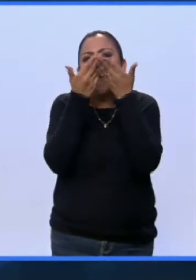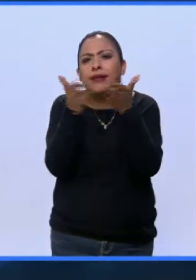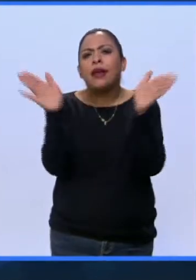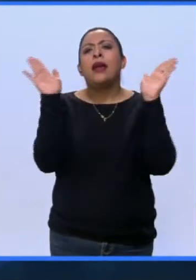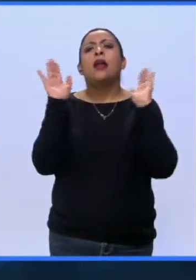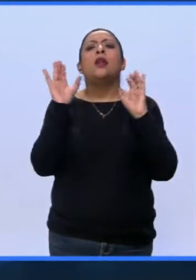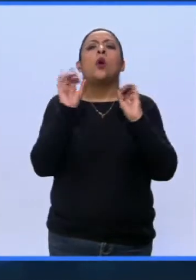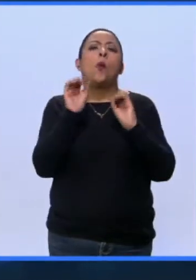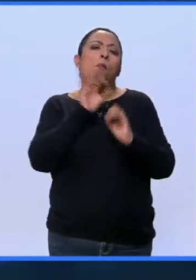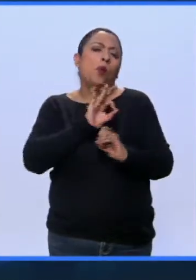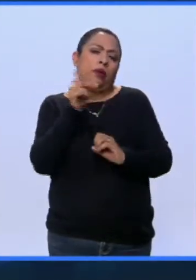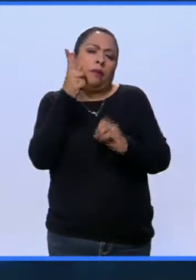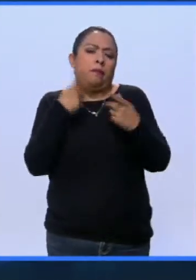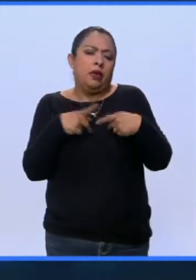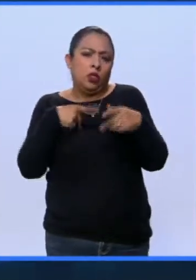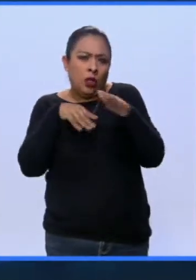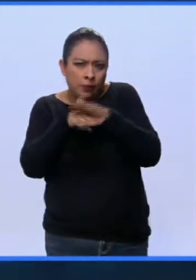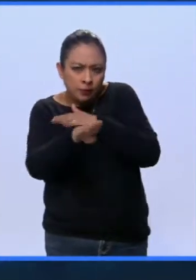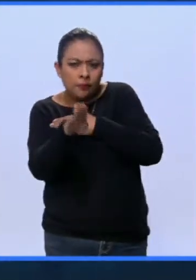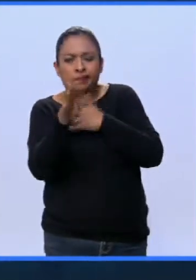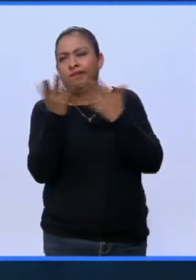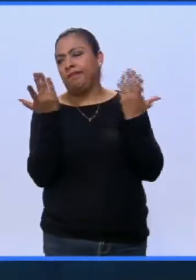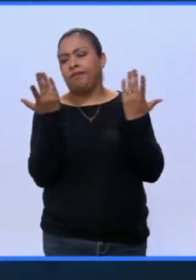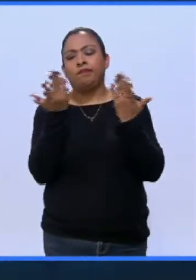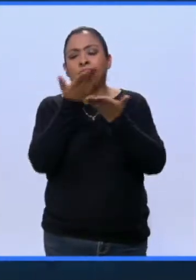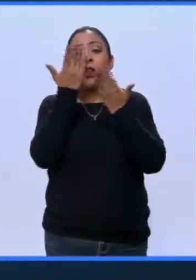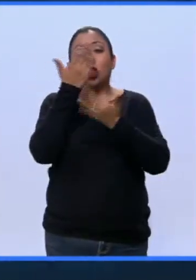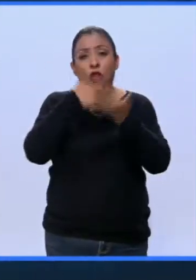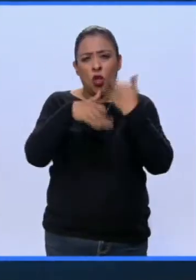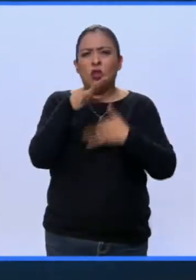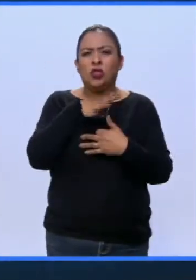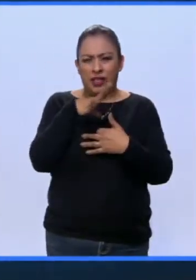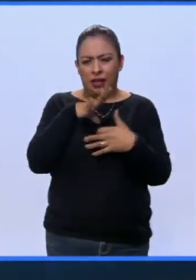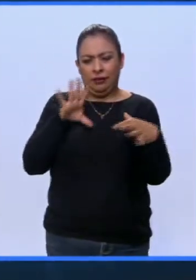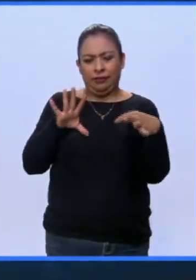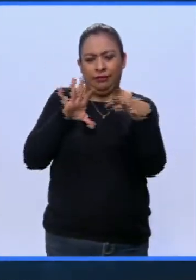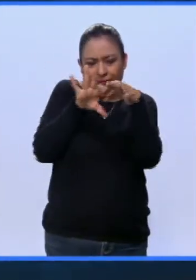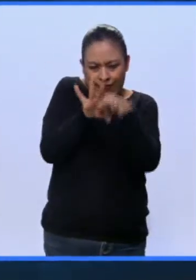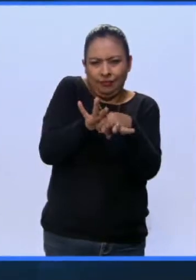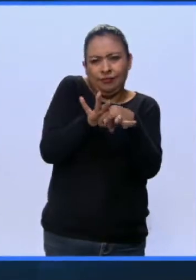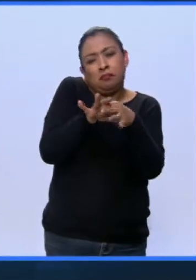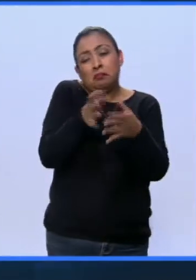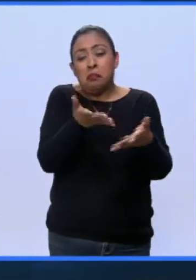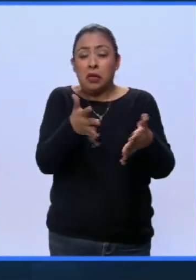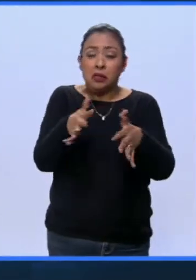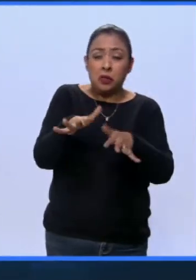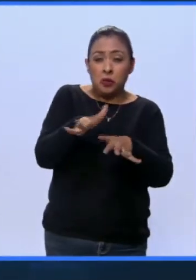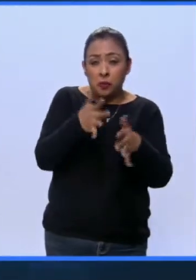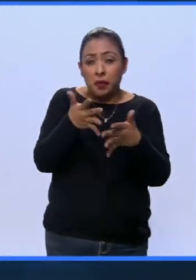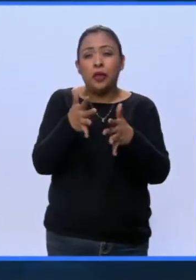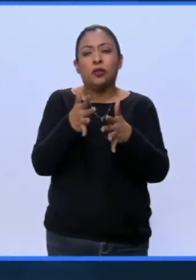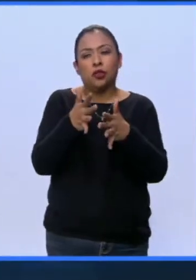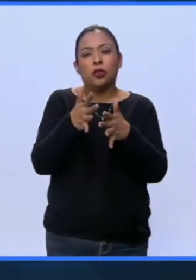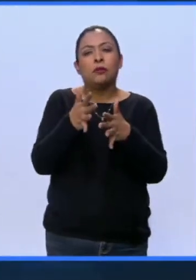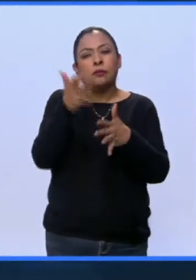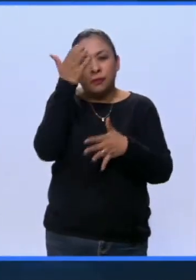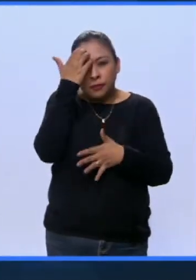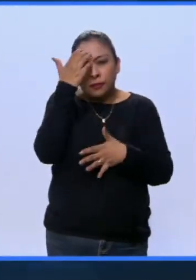muy abierto, puede alguien que tanto tenga, todos tenemos una relación más o menos cercana